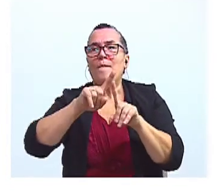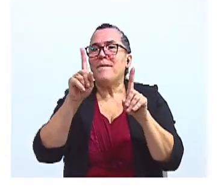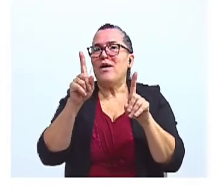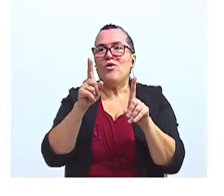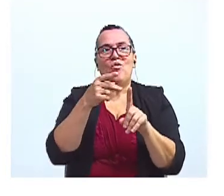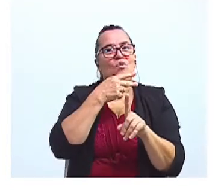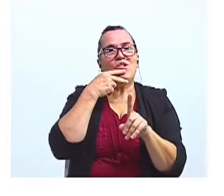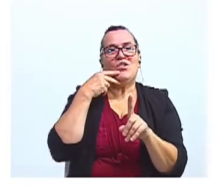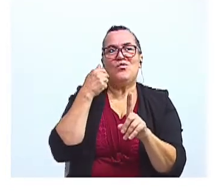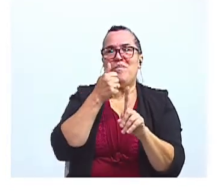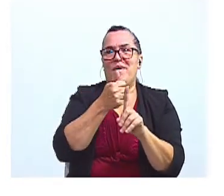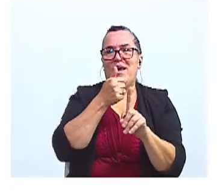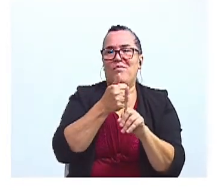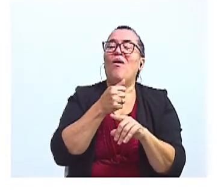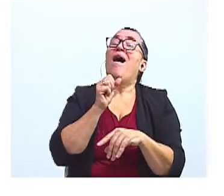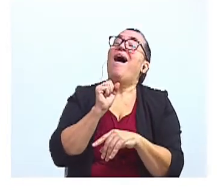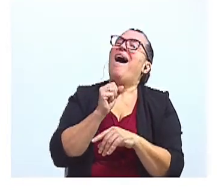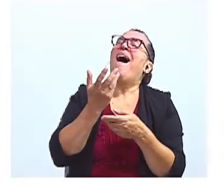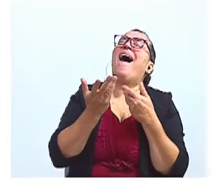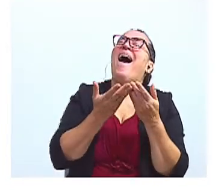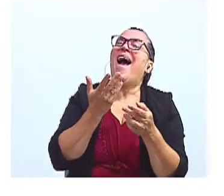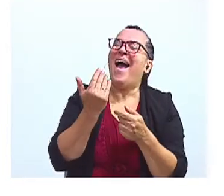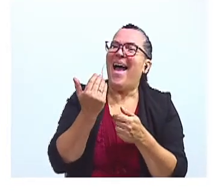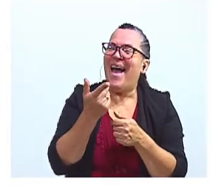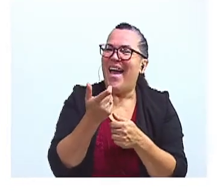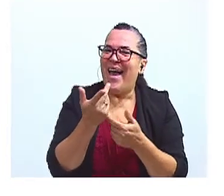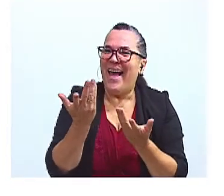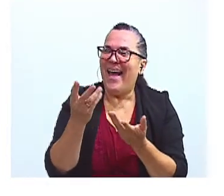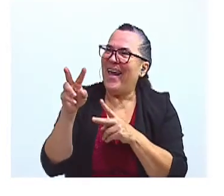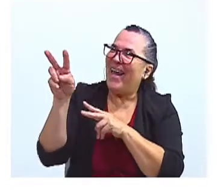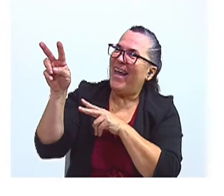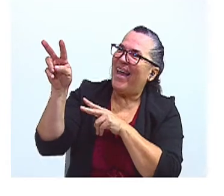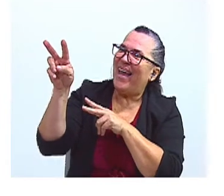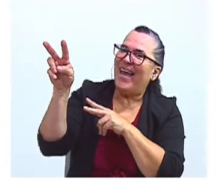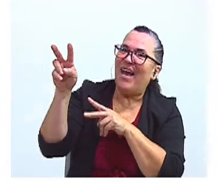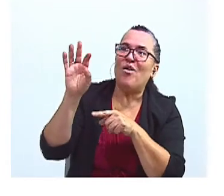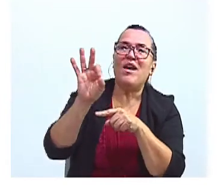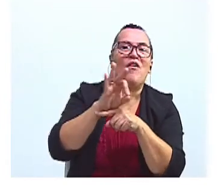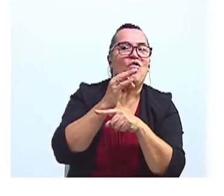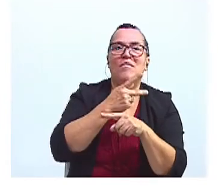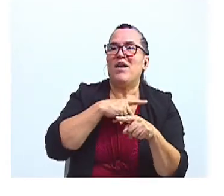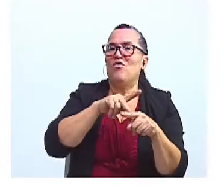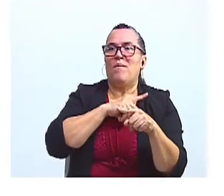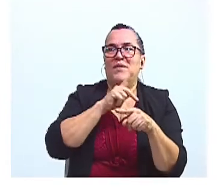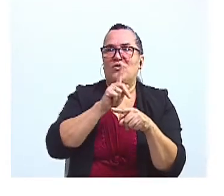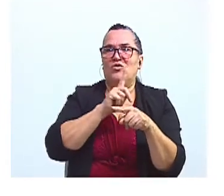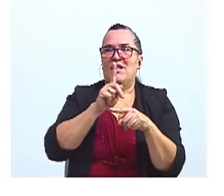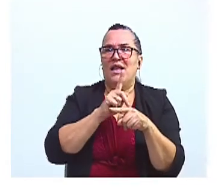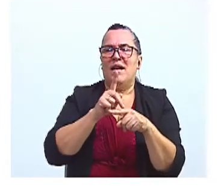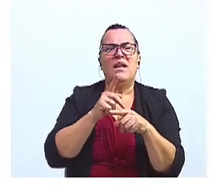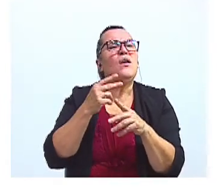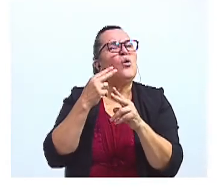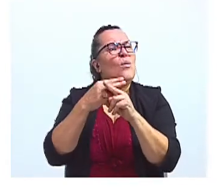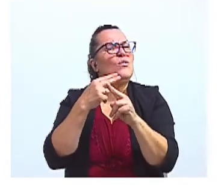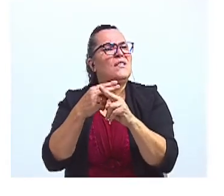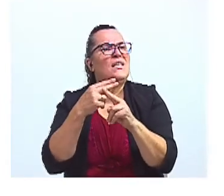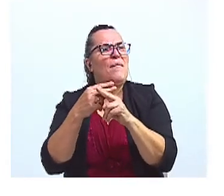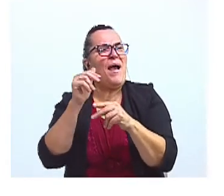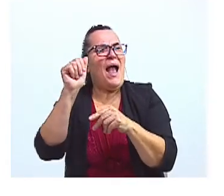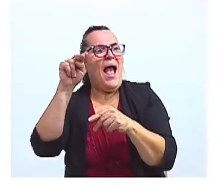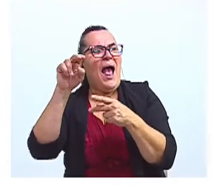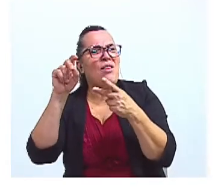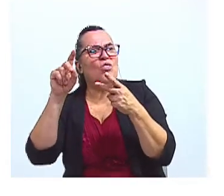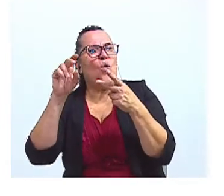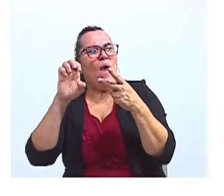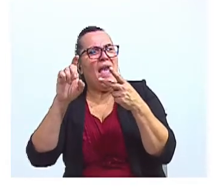Ah, muy bien, viajando, sí. ¿Y qué será entonces? Es una forma no personal. ¿Y se acuerda cómo se llama los que terminan en andoyendo?